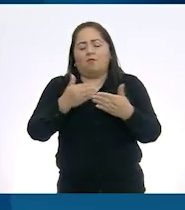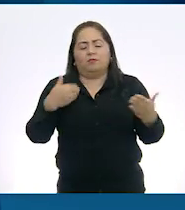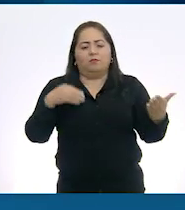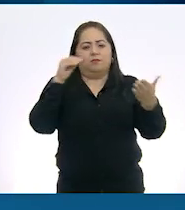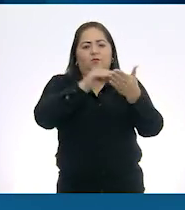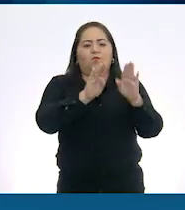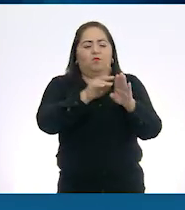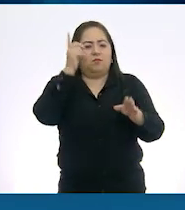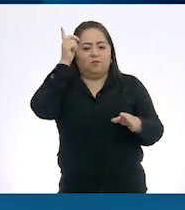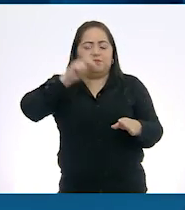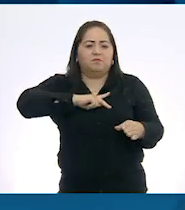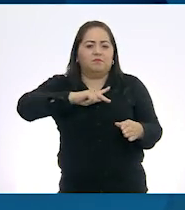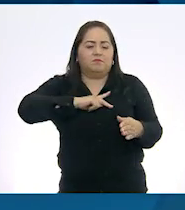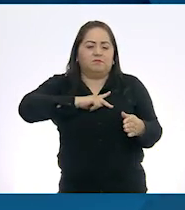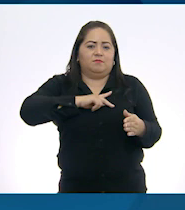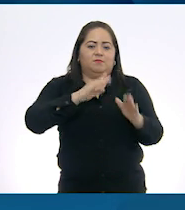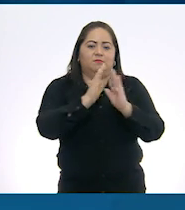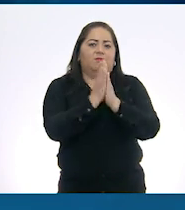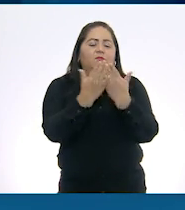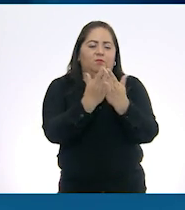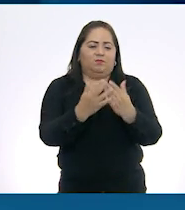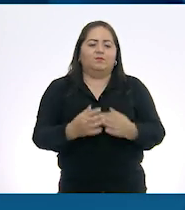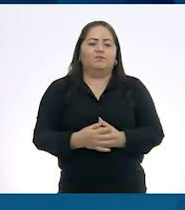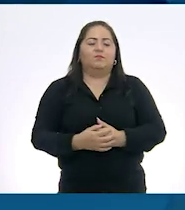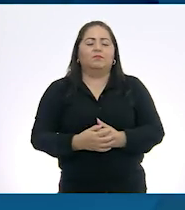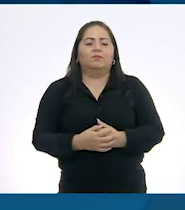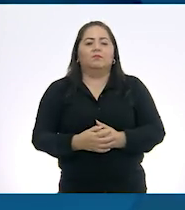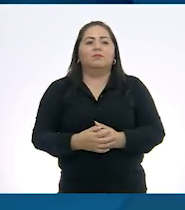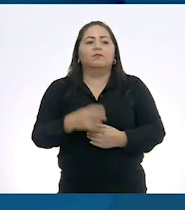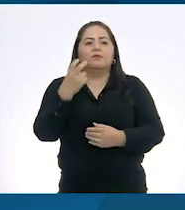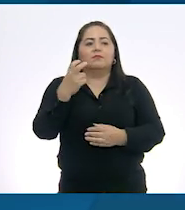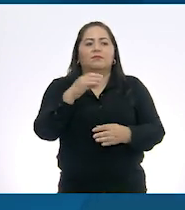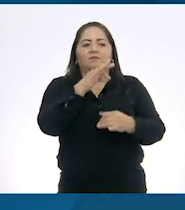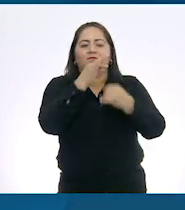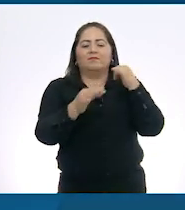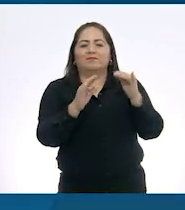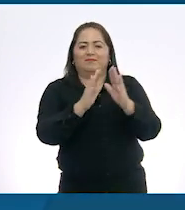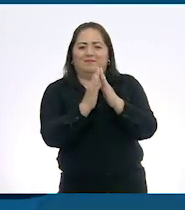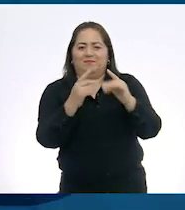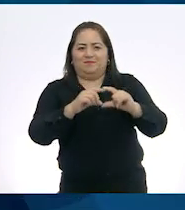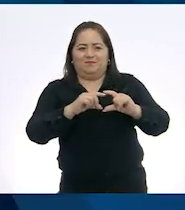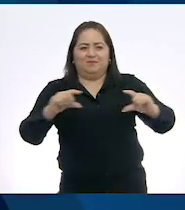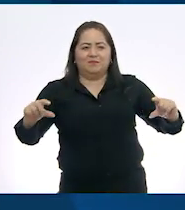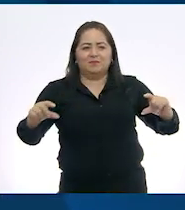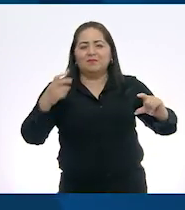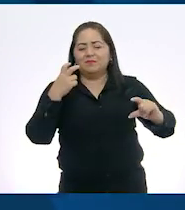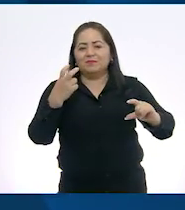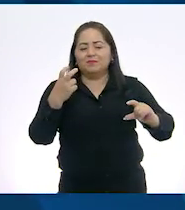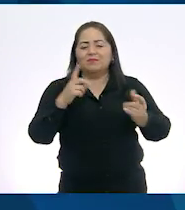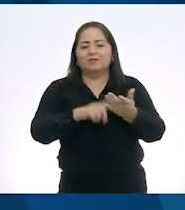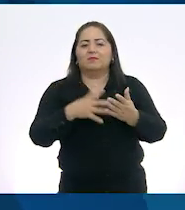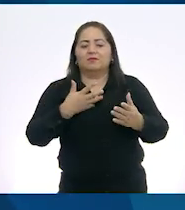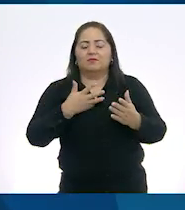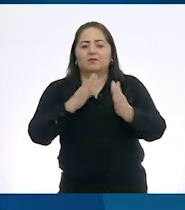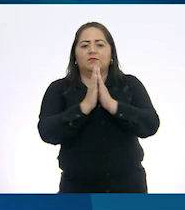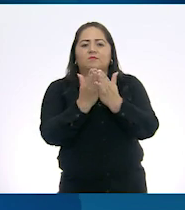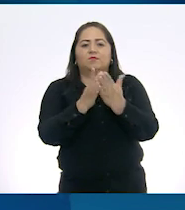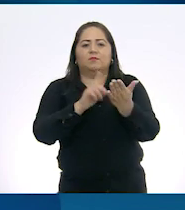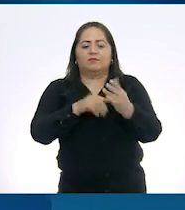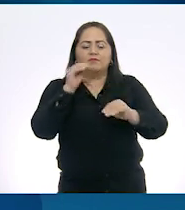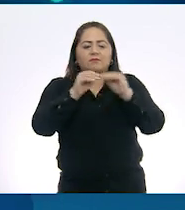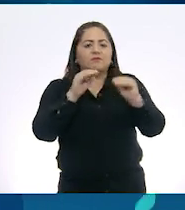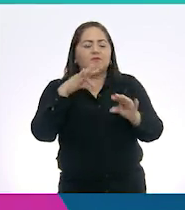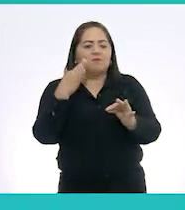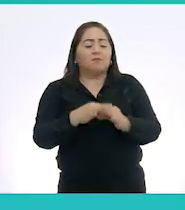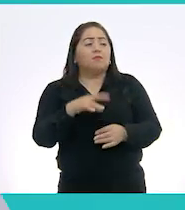correspondientes por los derechos de autor. Sí, claro que sí. Y tenemos la parte final, el colofón. De esta manera tenemos un libro digital. Me